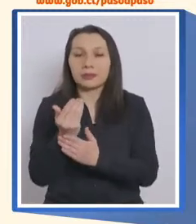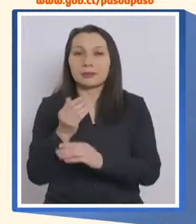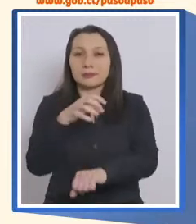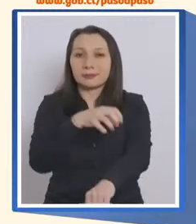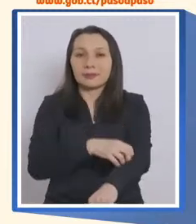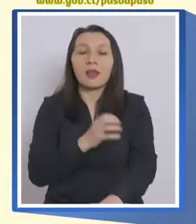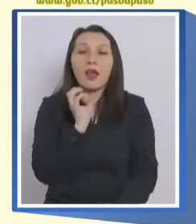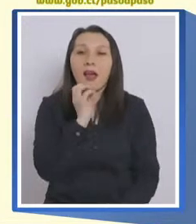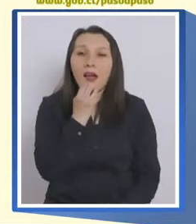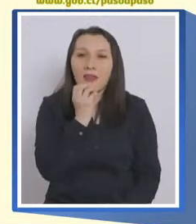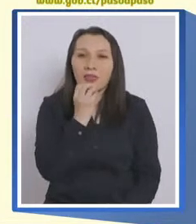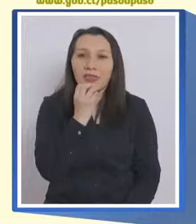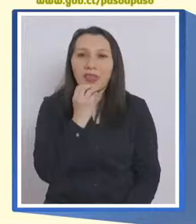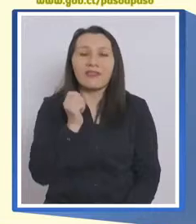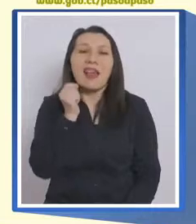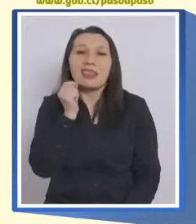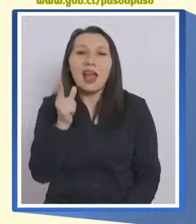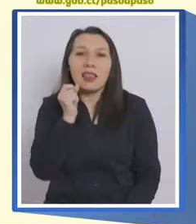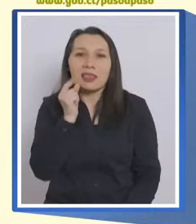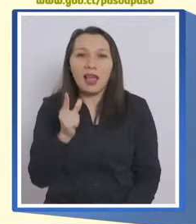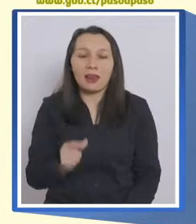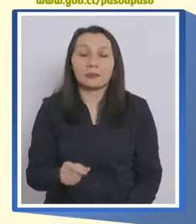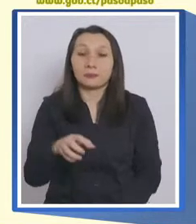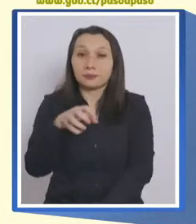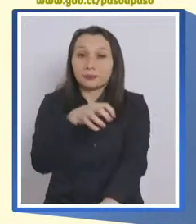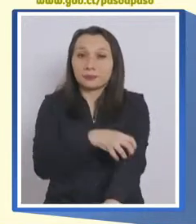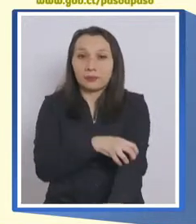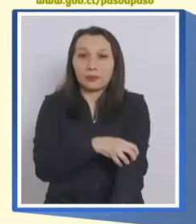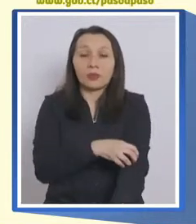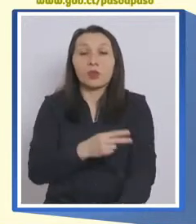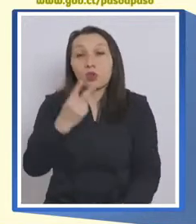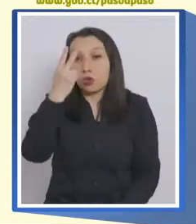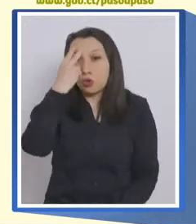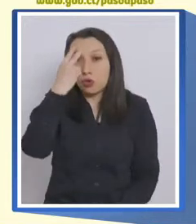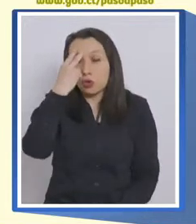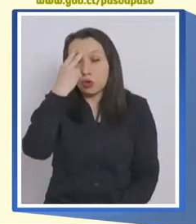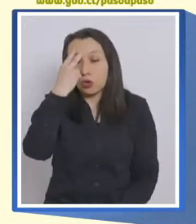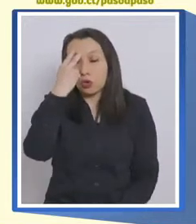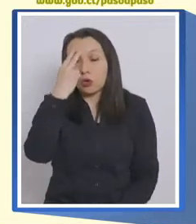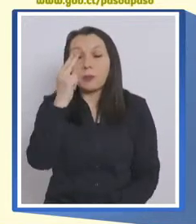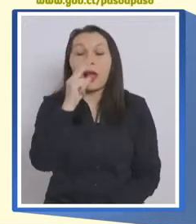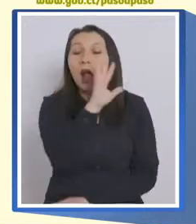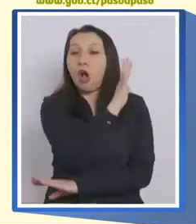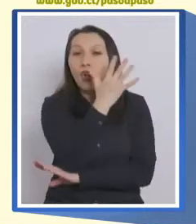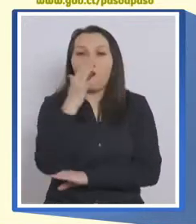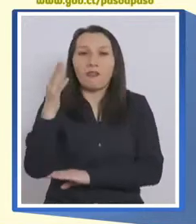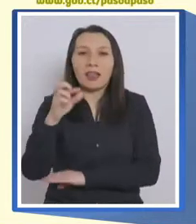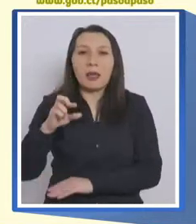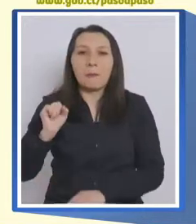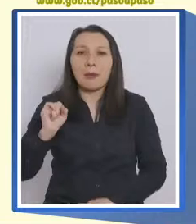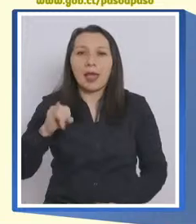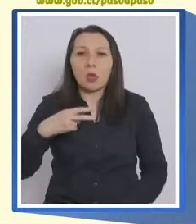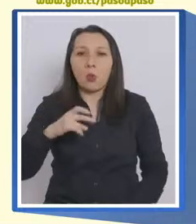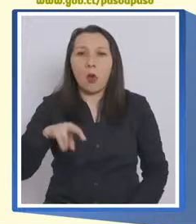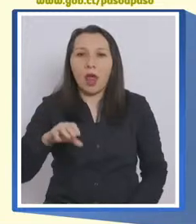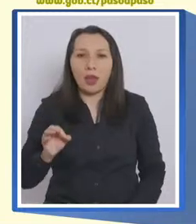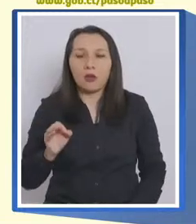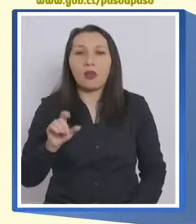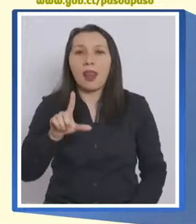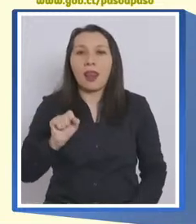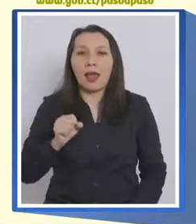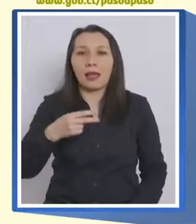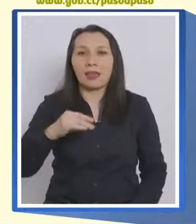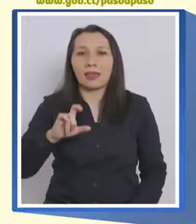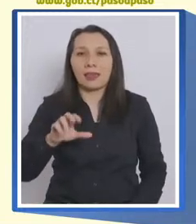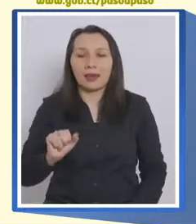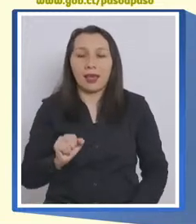región de Antofagasta, Paltal, en la región de Coquimbo, Ovalle, Paihuano y La Higuera, en